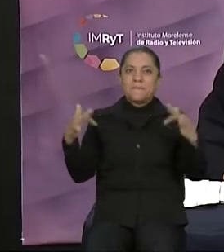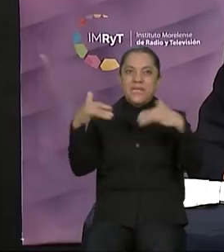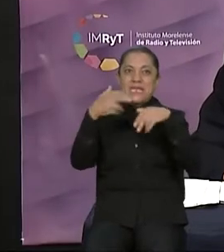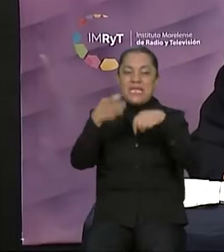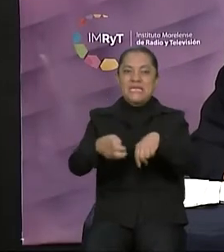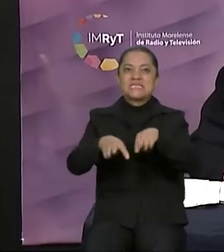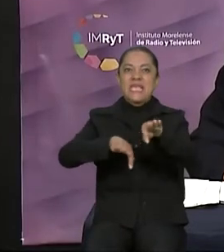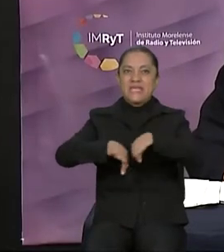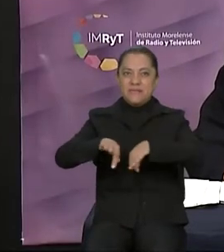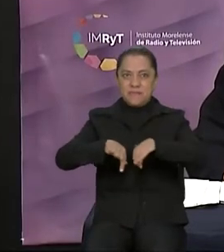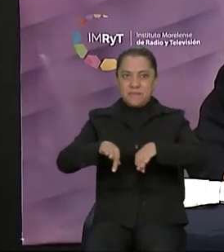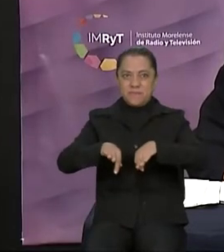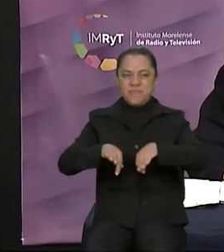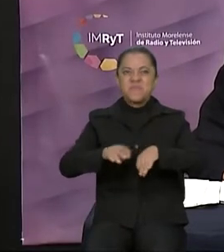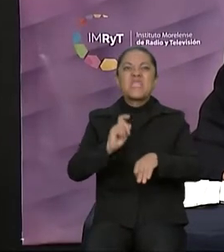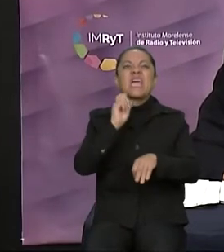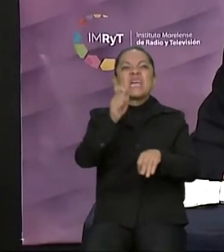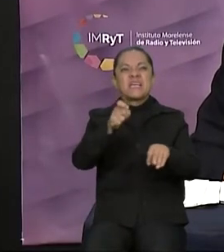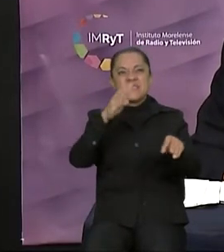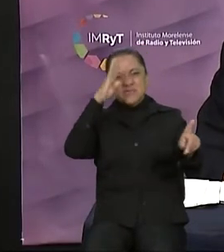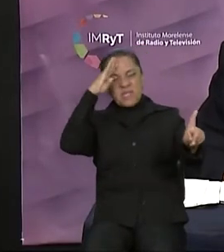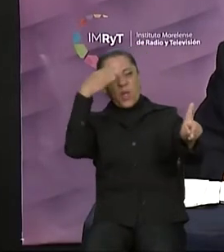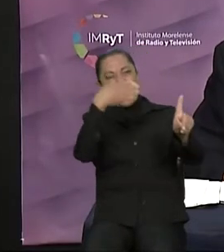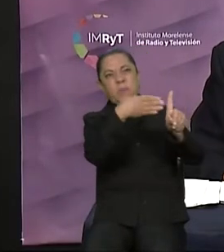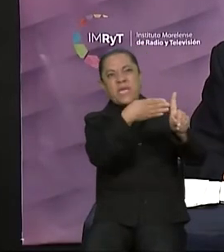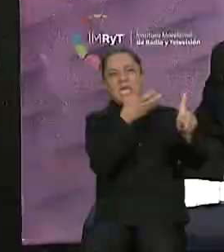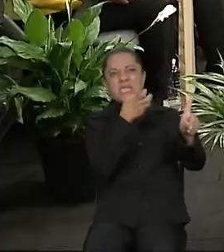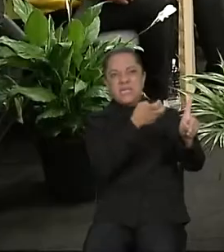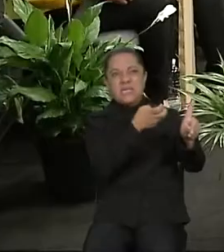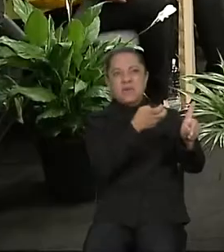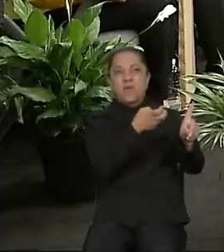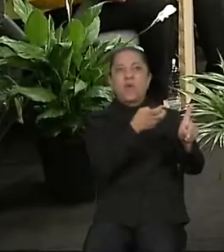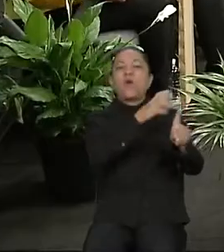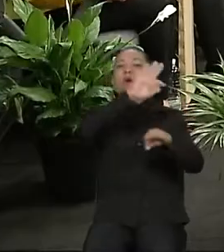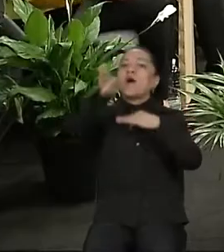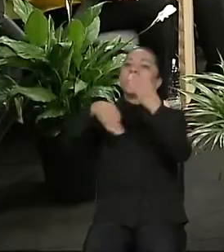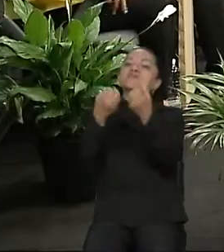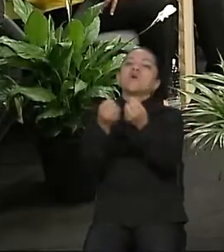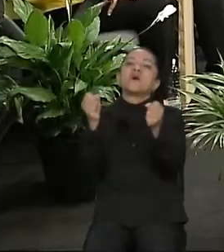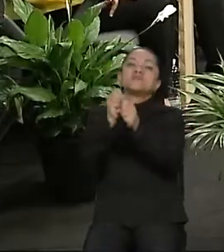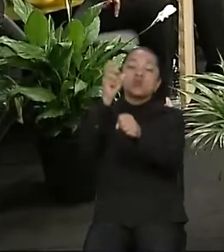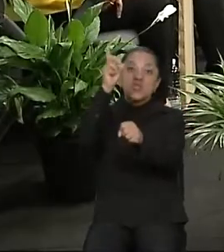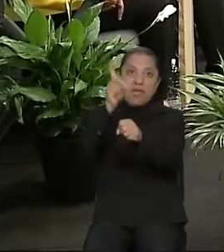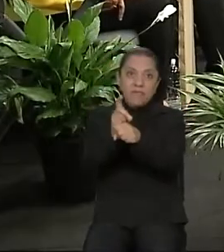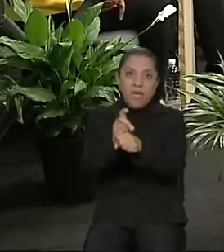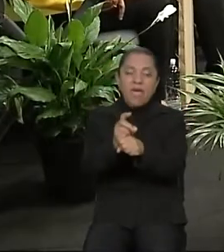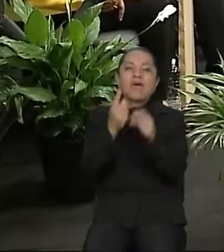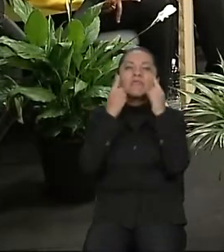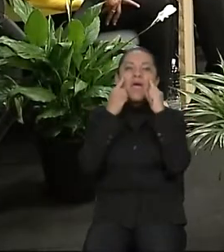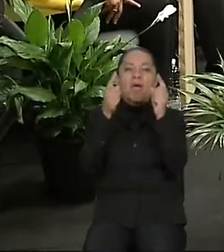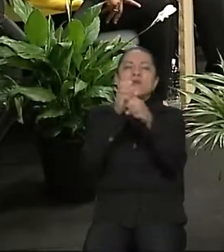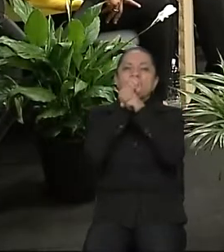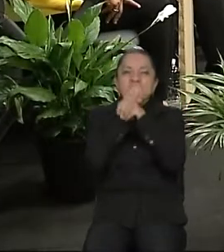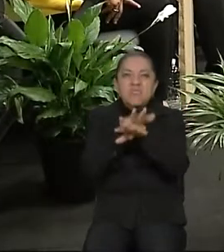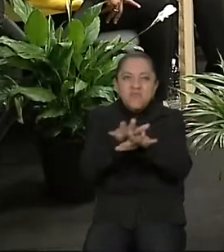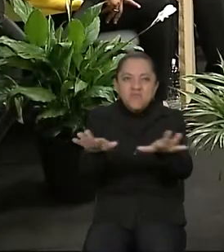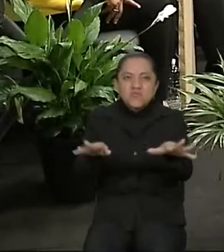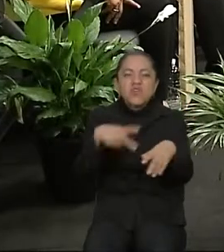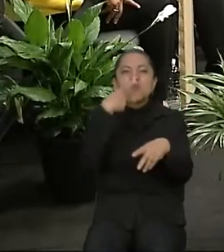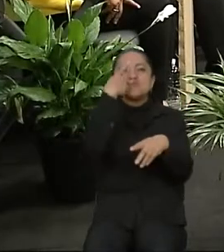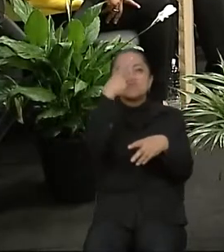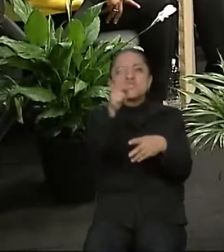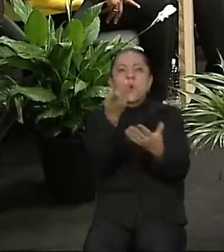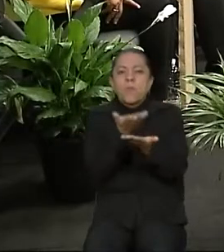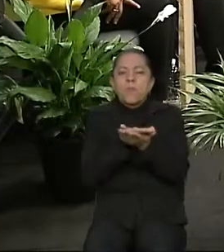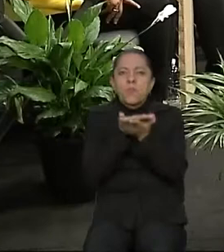a la sociedad la difusión y confrontación de ideas, de programas, de plataformas electorales, de